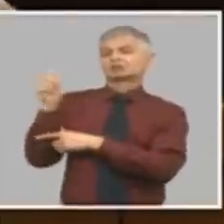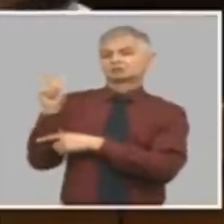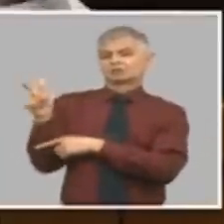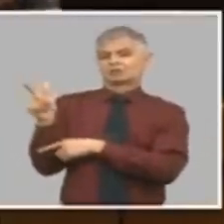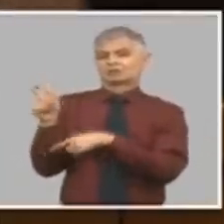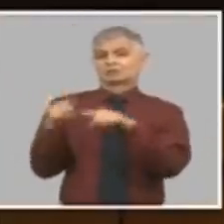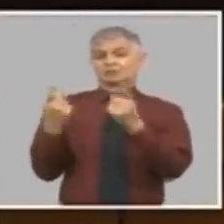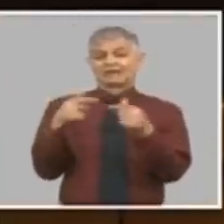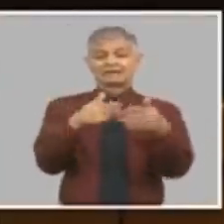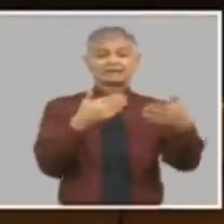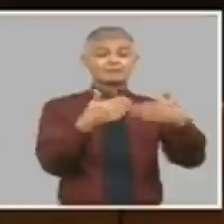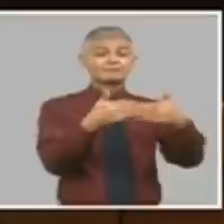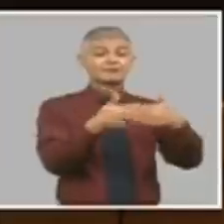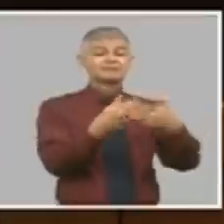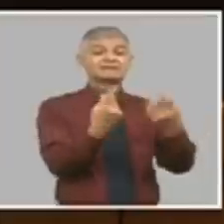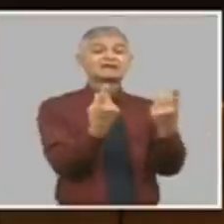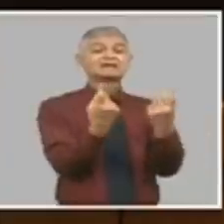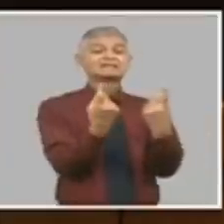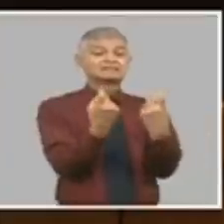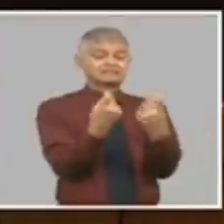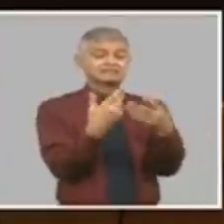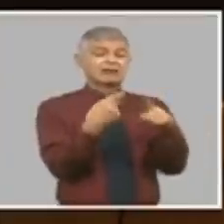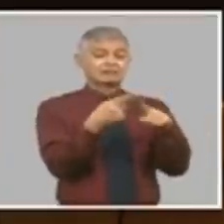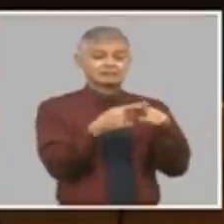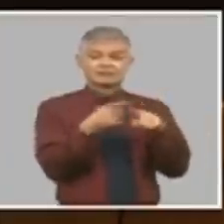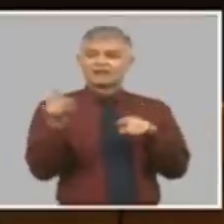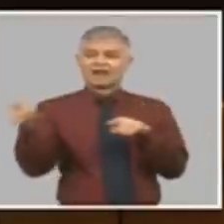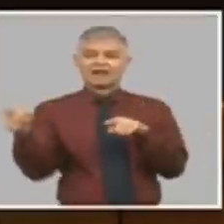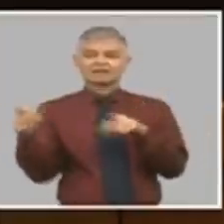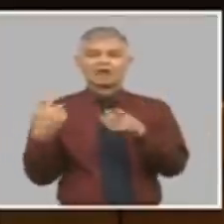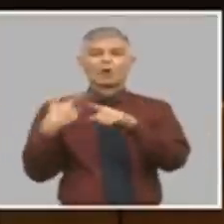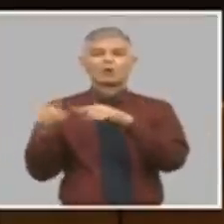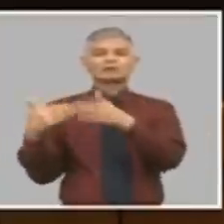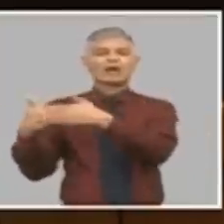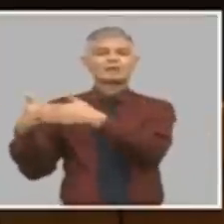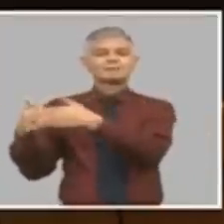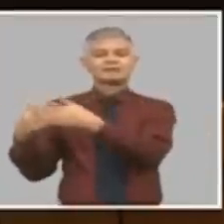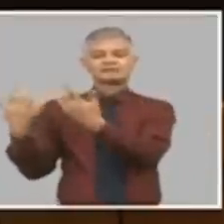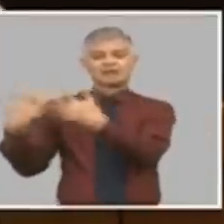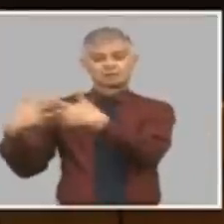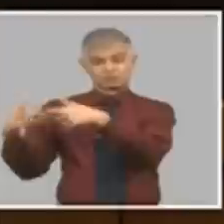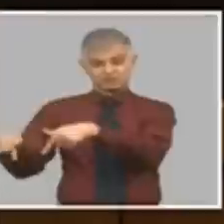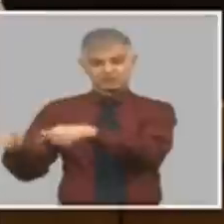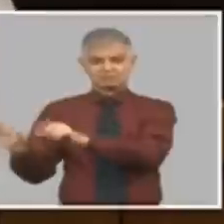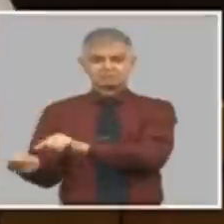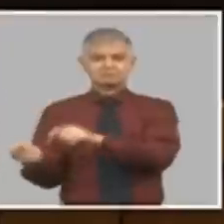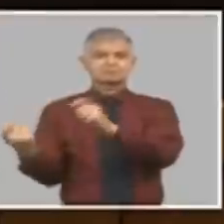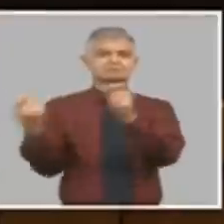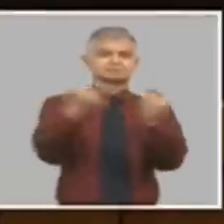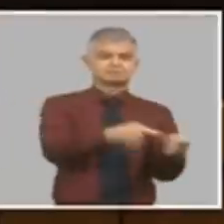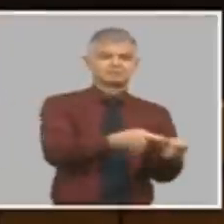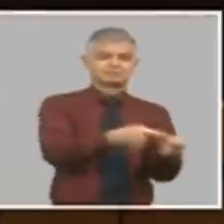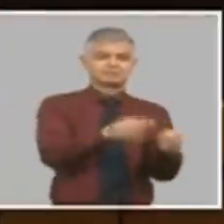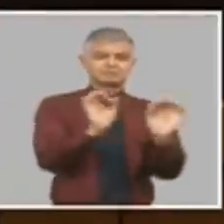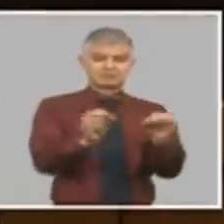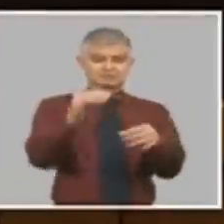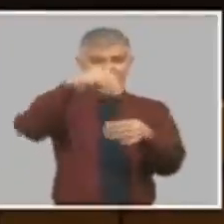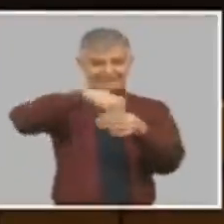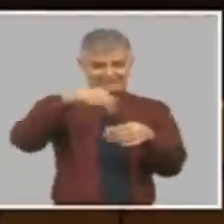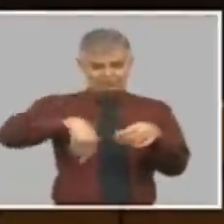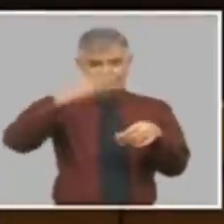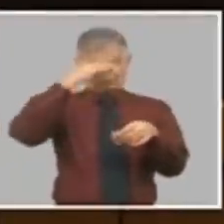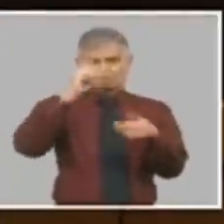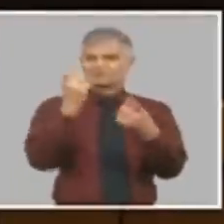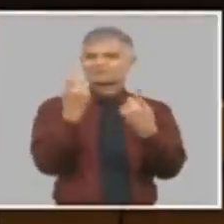importaciones hablamos de encadenamientos productivos y entonces tenemos que tener diseños de precios de ese tipo en la